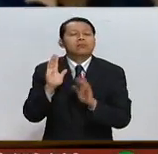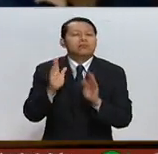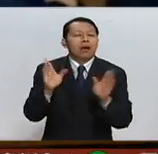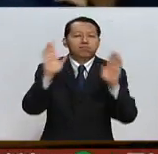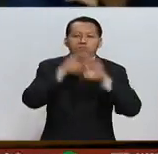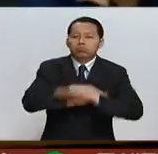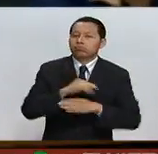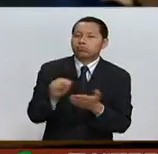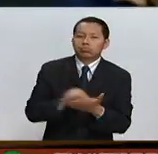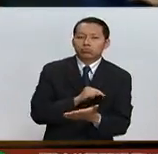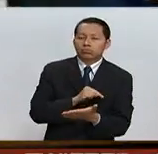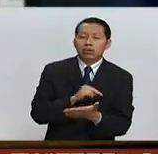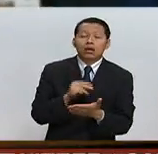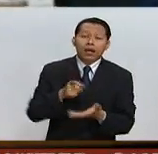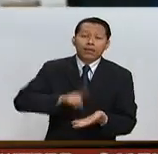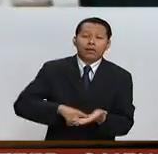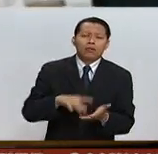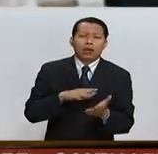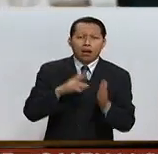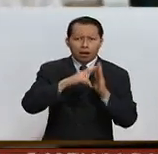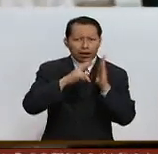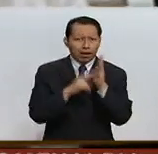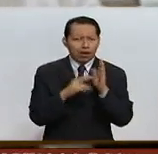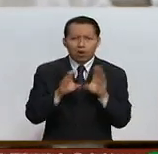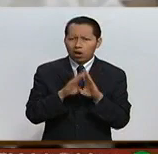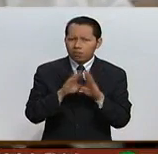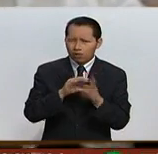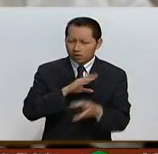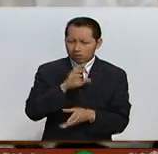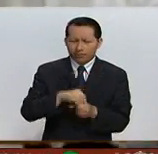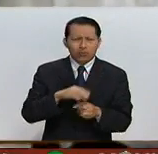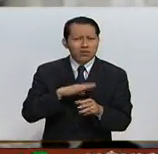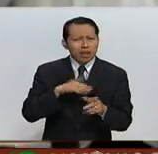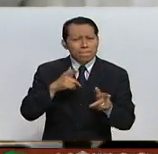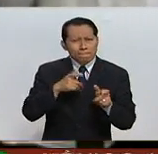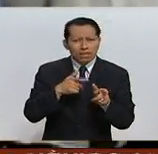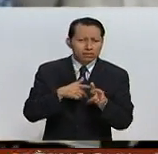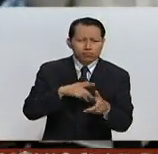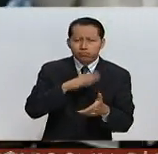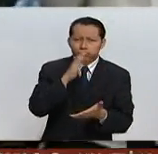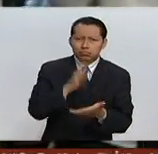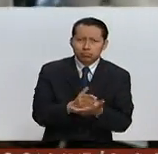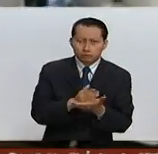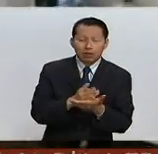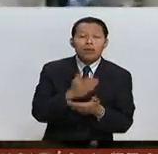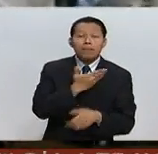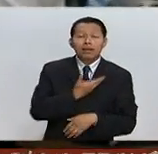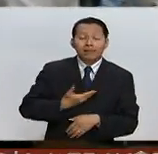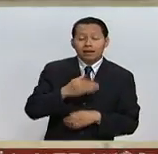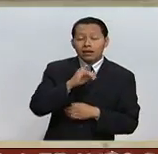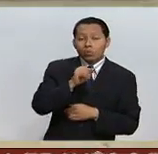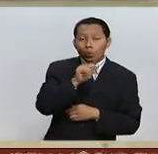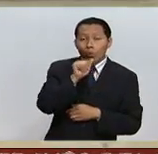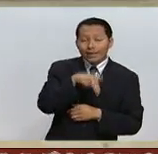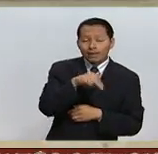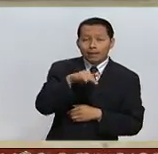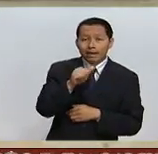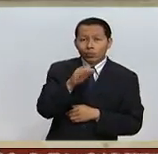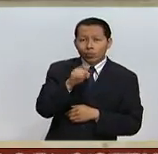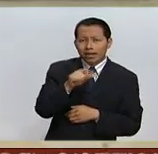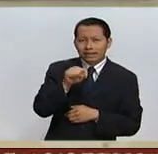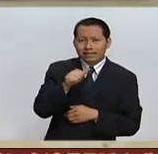En él se presentaron las reglas que lleven a un cese al fuego bilateral. El presidente de Colombia, Juan Manuel Santos, dijo que este acuerdo